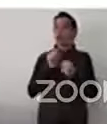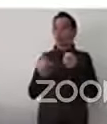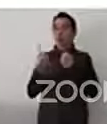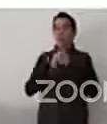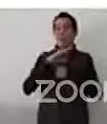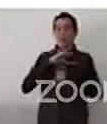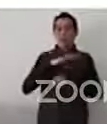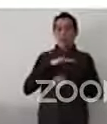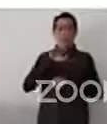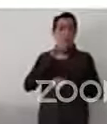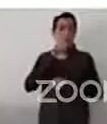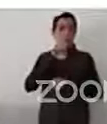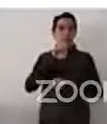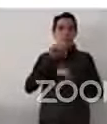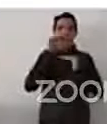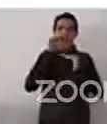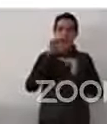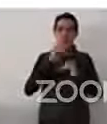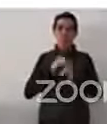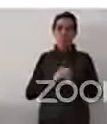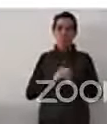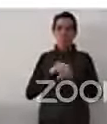la edad, la ley interna.